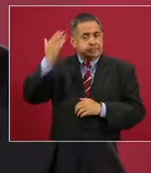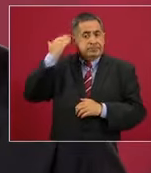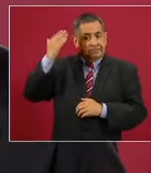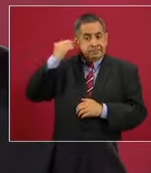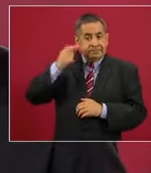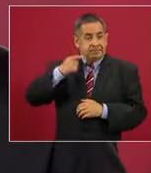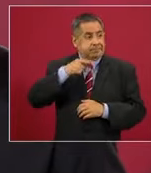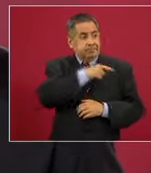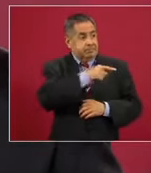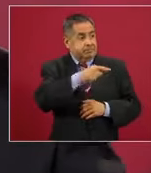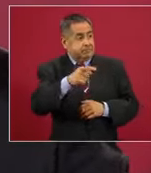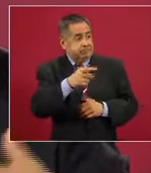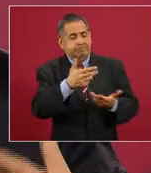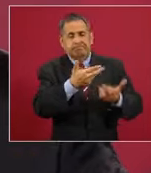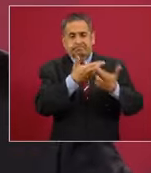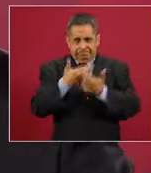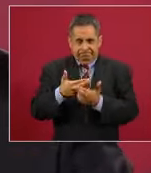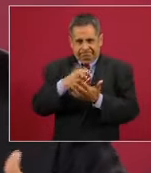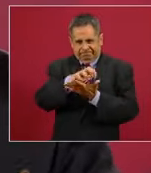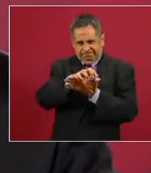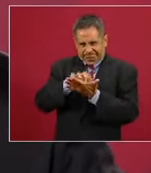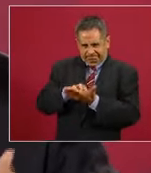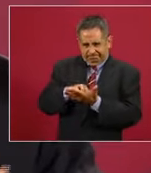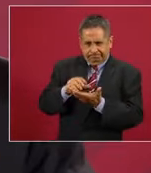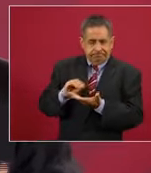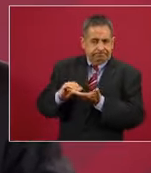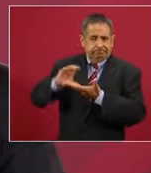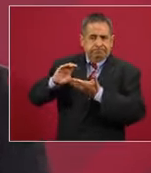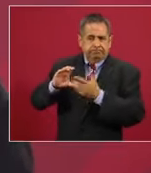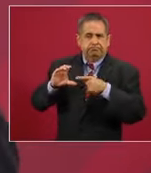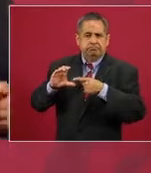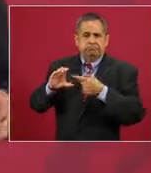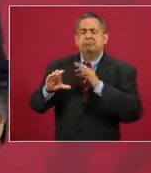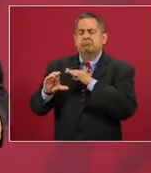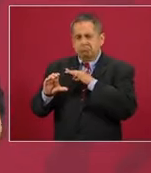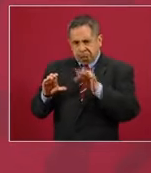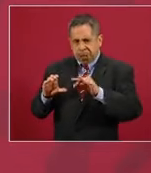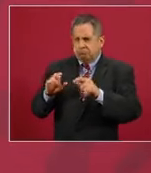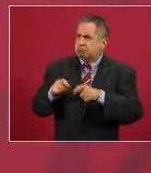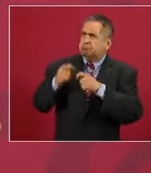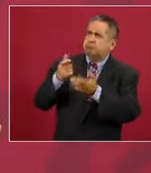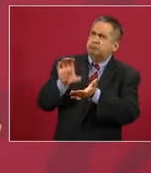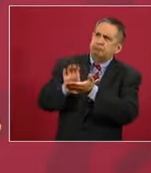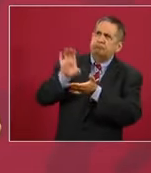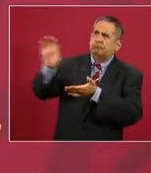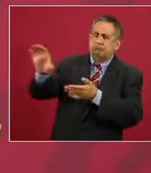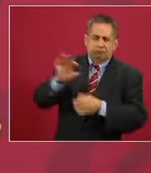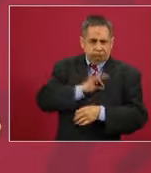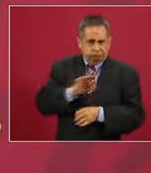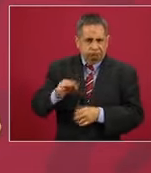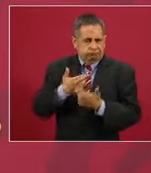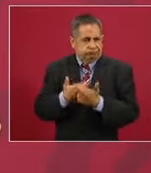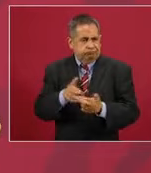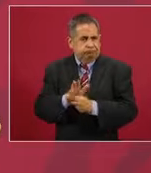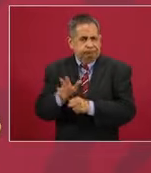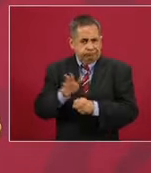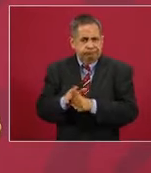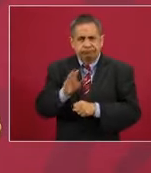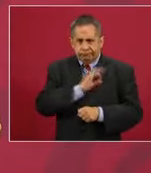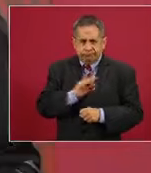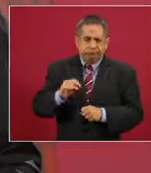ahorre nos va a dar más posibilidades de tener recursos suficientes